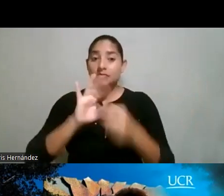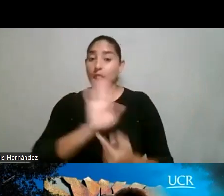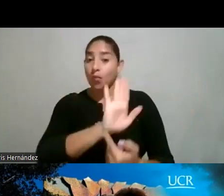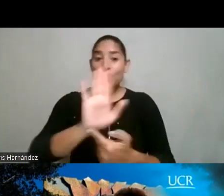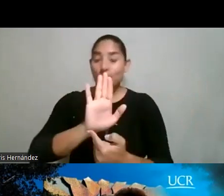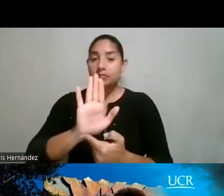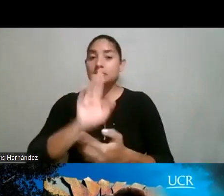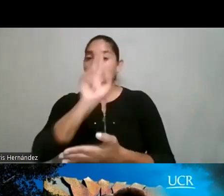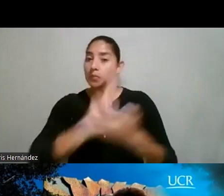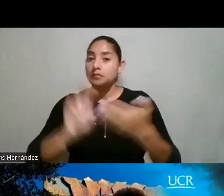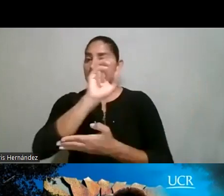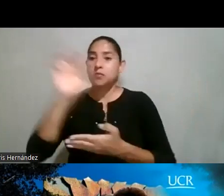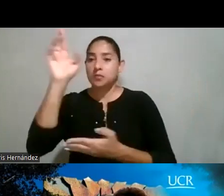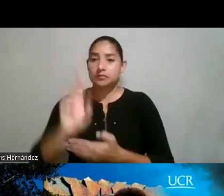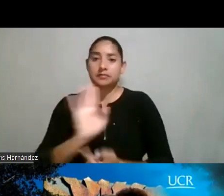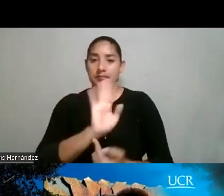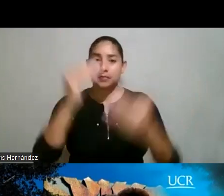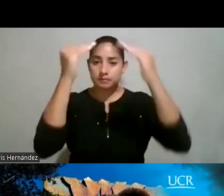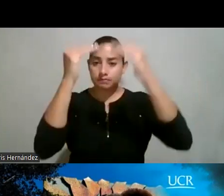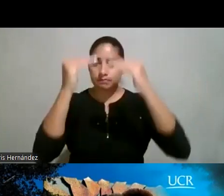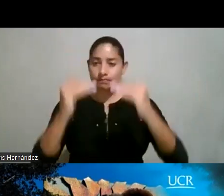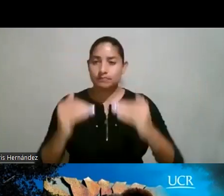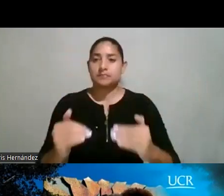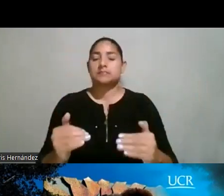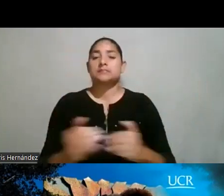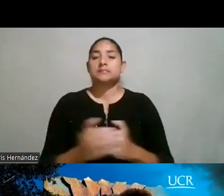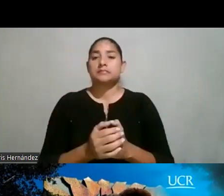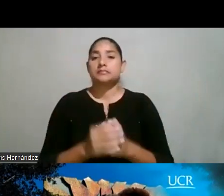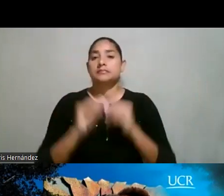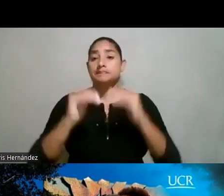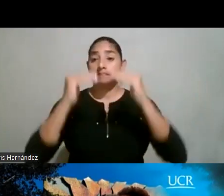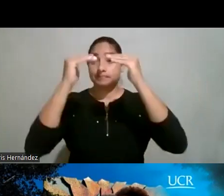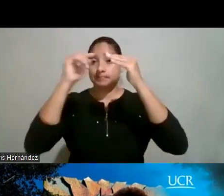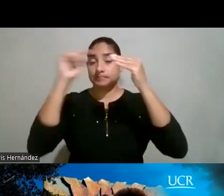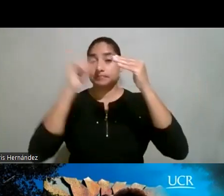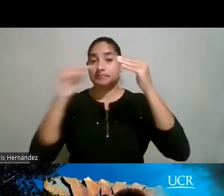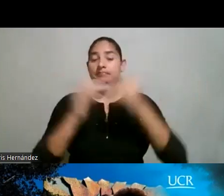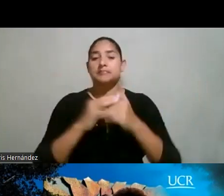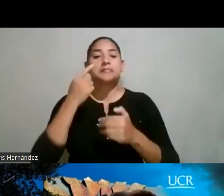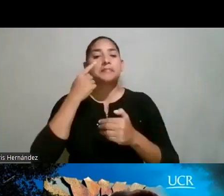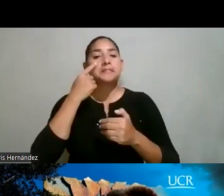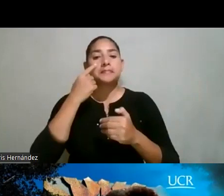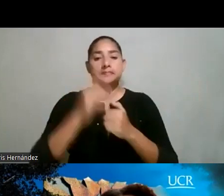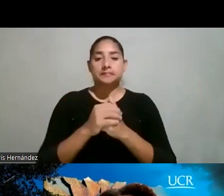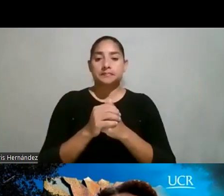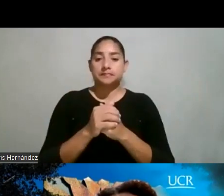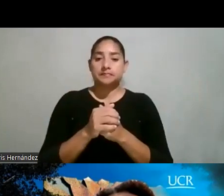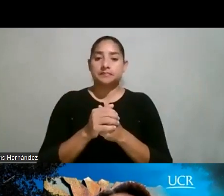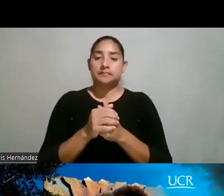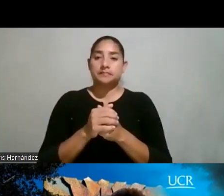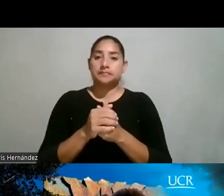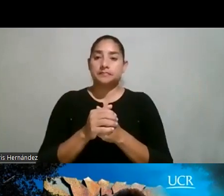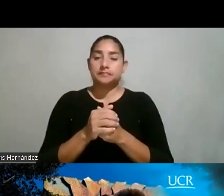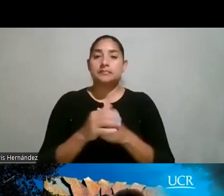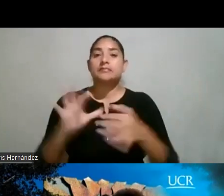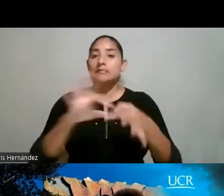En la, en esta parte superior están las carreras que se relacionadas con áreas